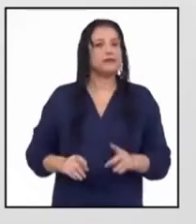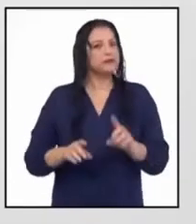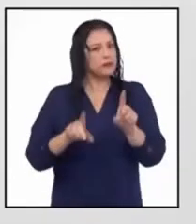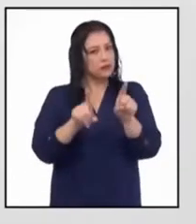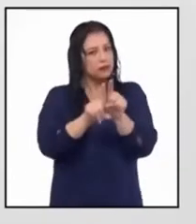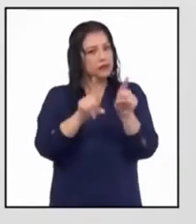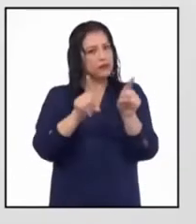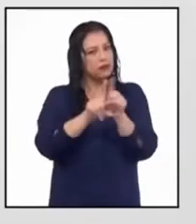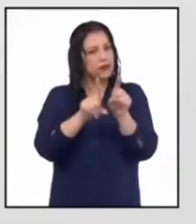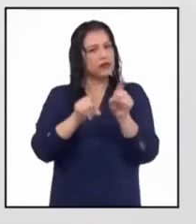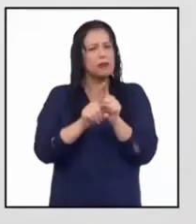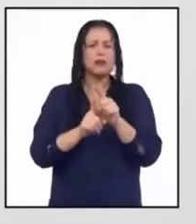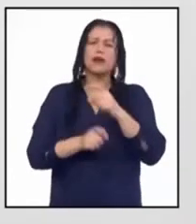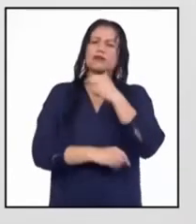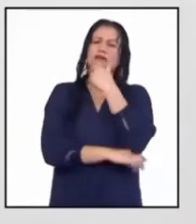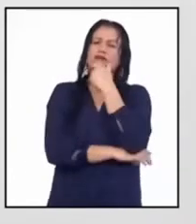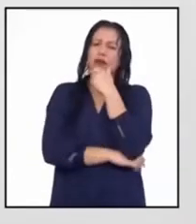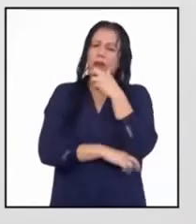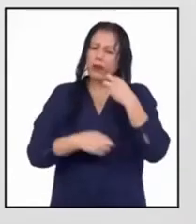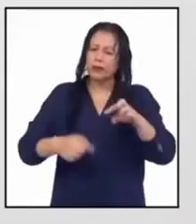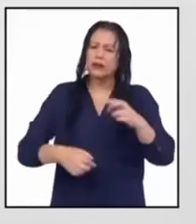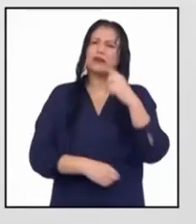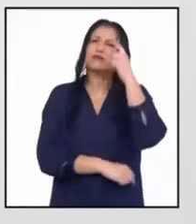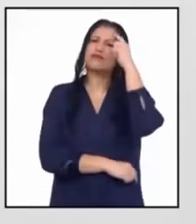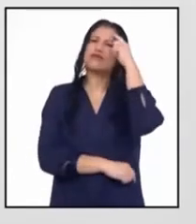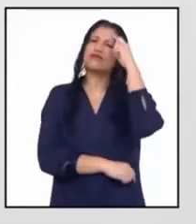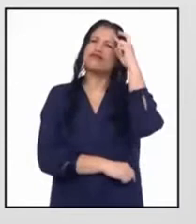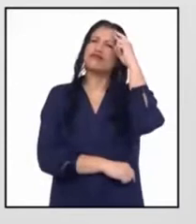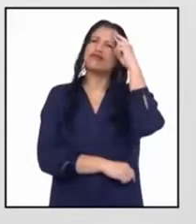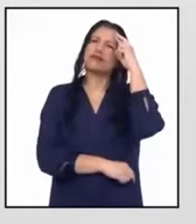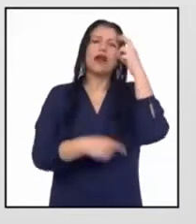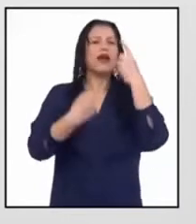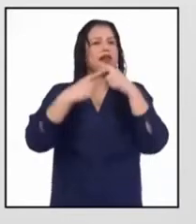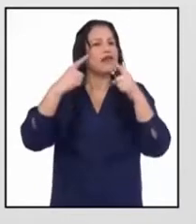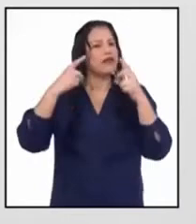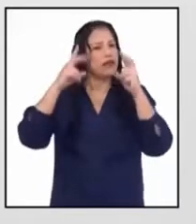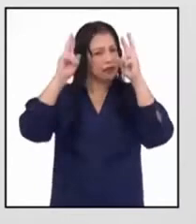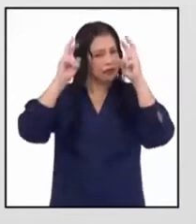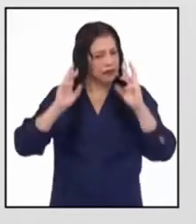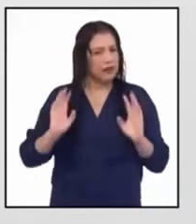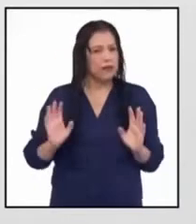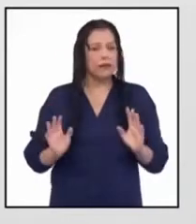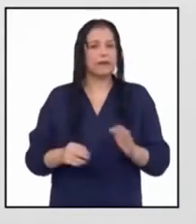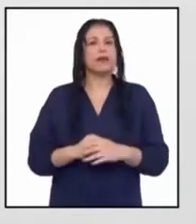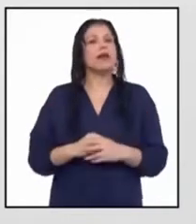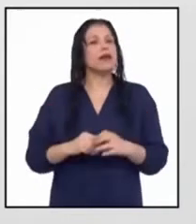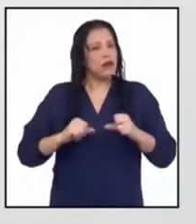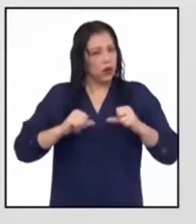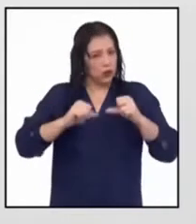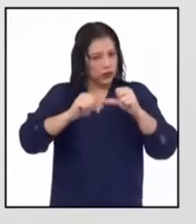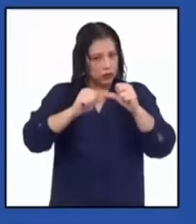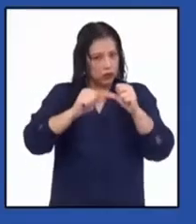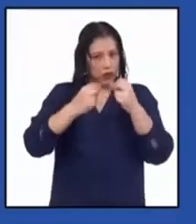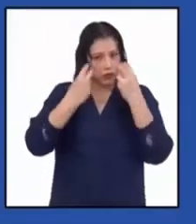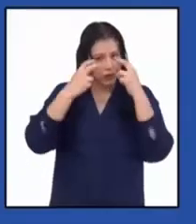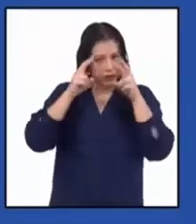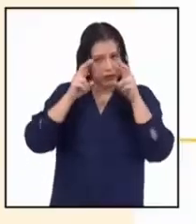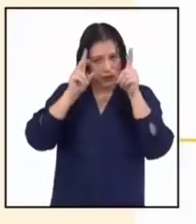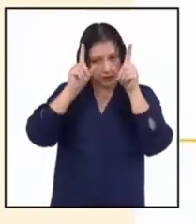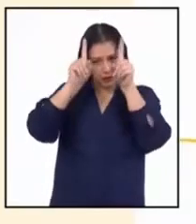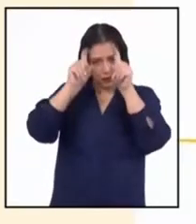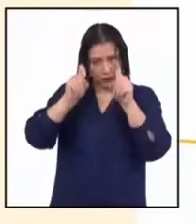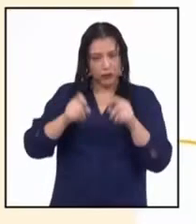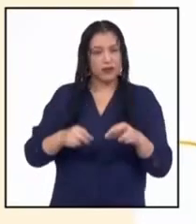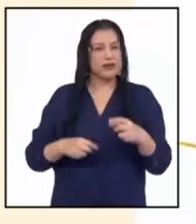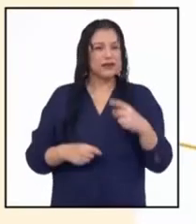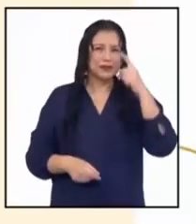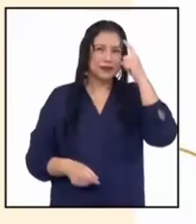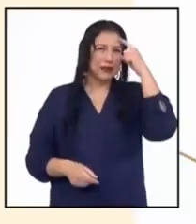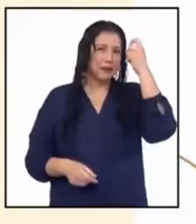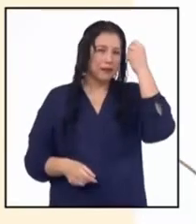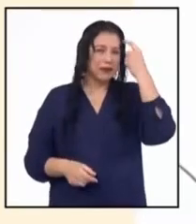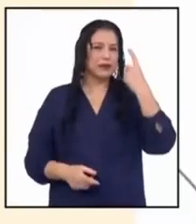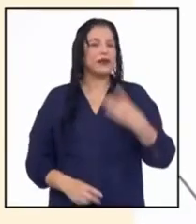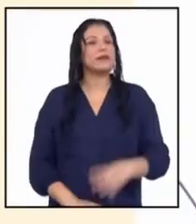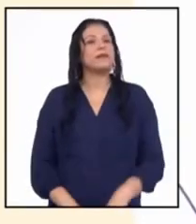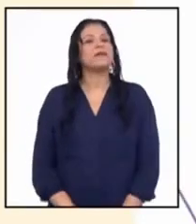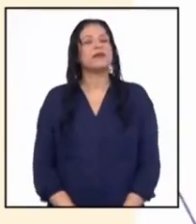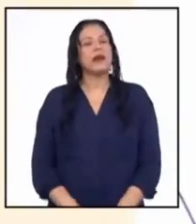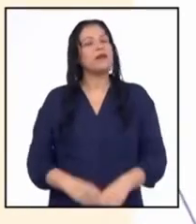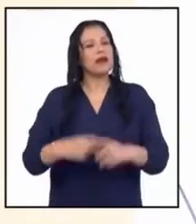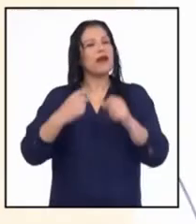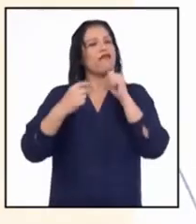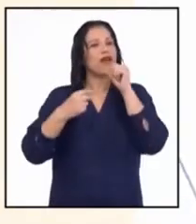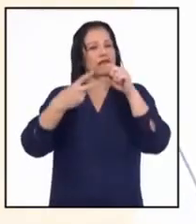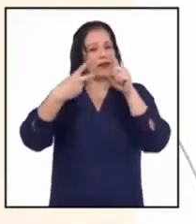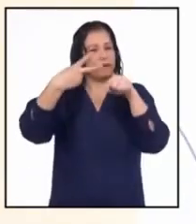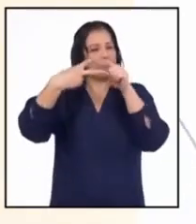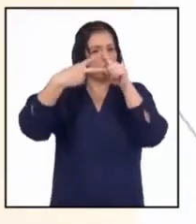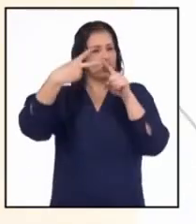nos llevan a reflexionar en varias cosas. Continuemos con las preguntas. Faltan solo dos preguntas